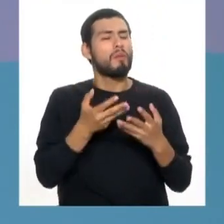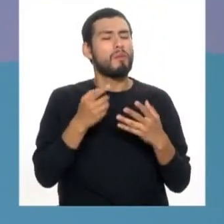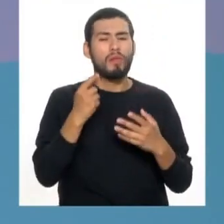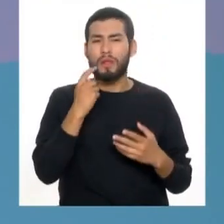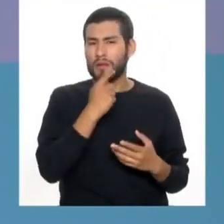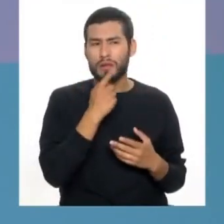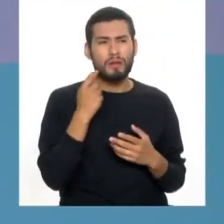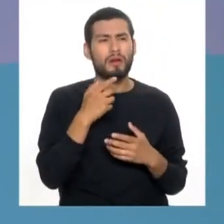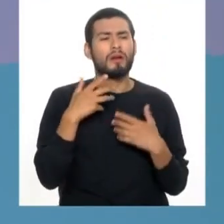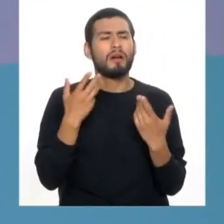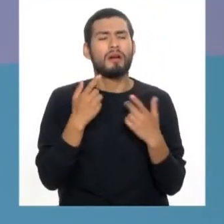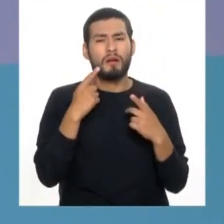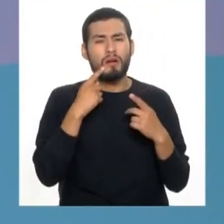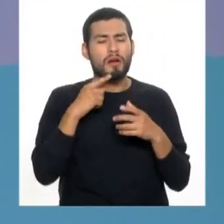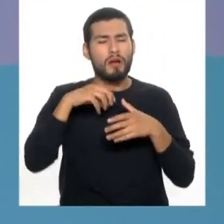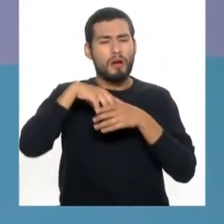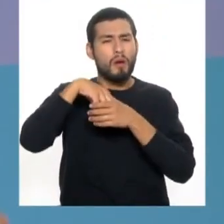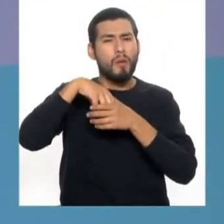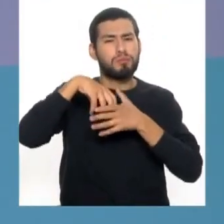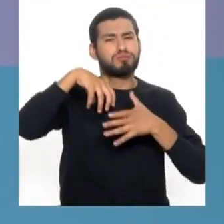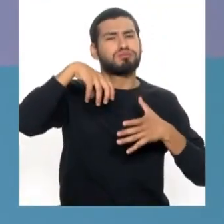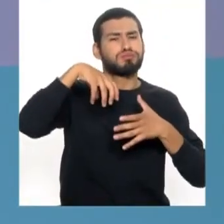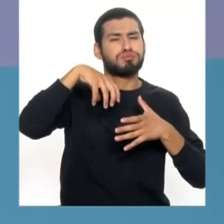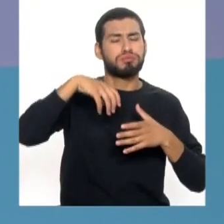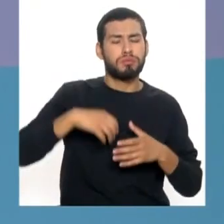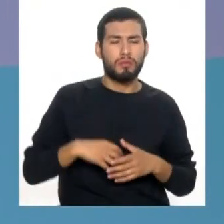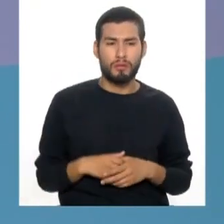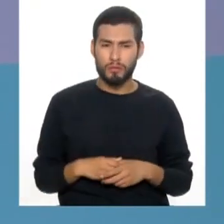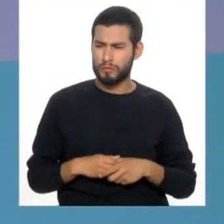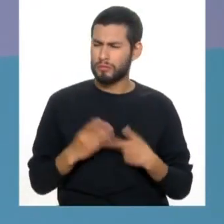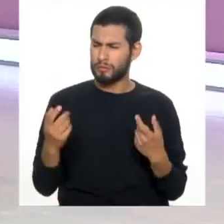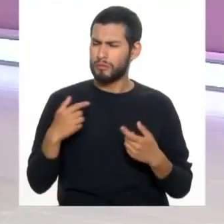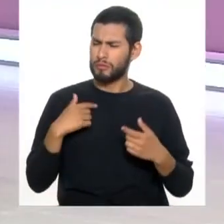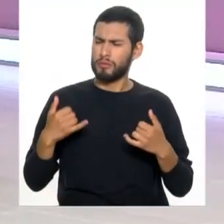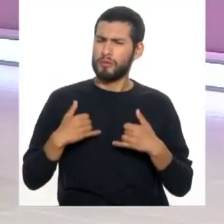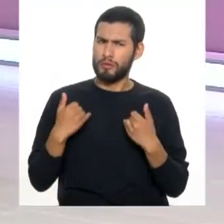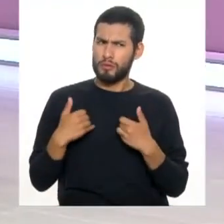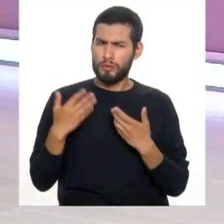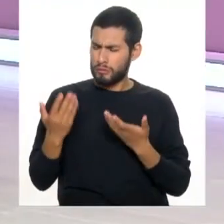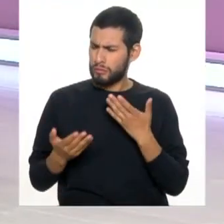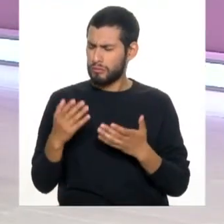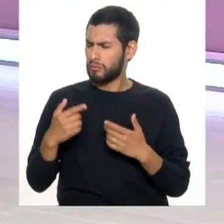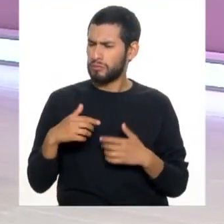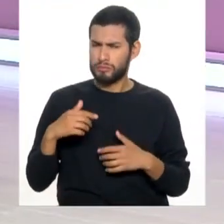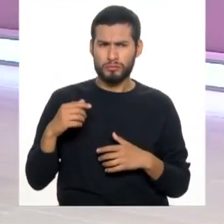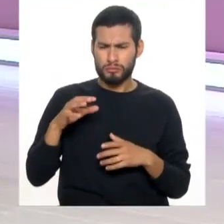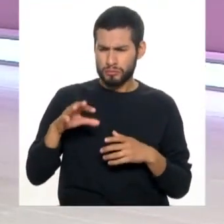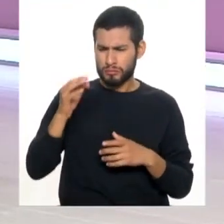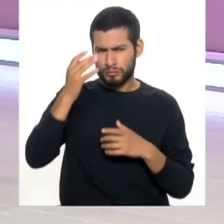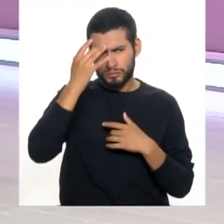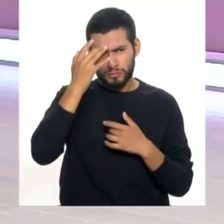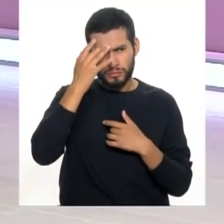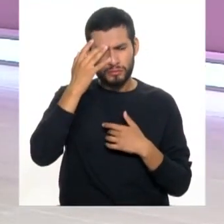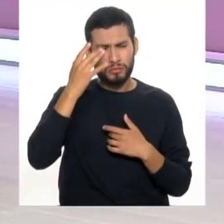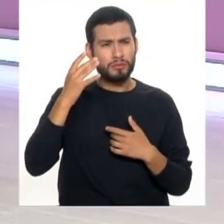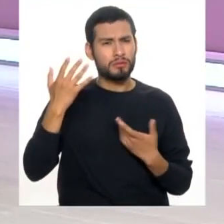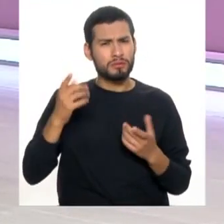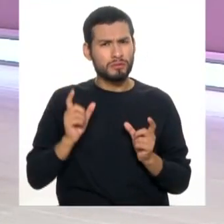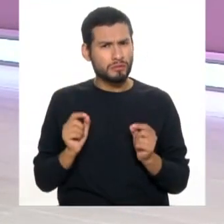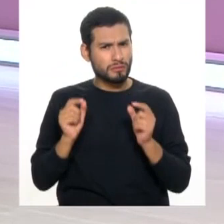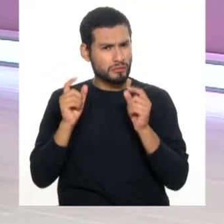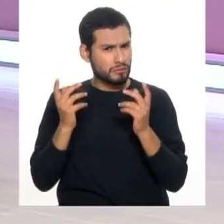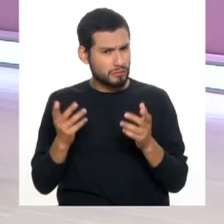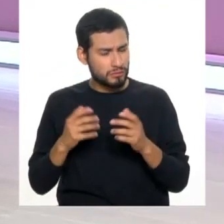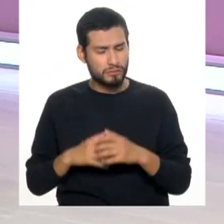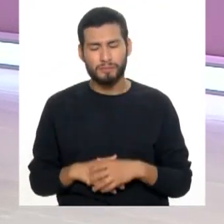Son propensos a la inflamación de las encías. O si son jóvenes, hablábamos que era posible, por ejemplo, que uno podía encontrar estas enfermedades oncológicas. Sí,